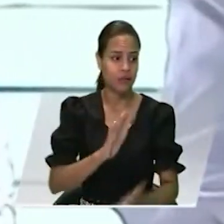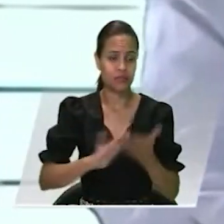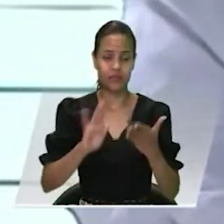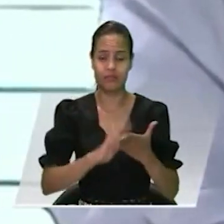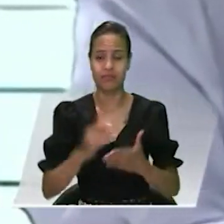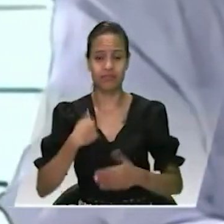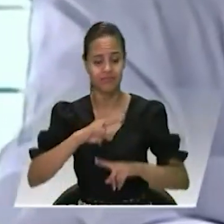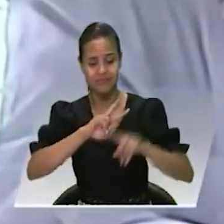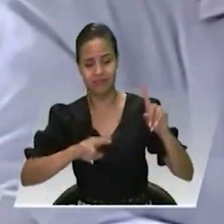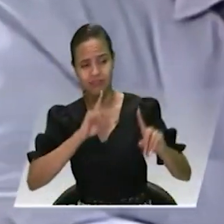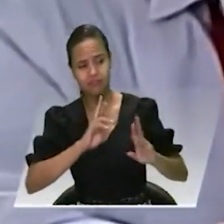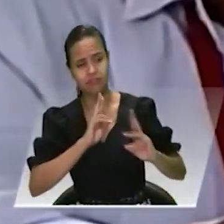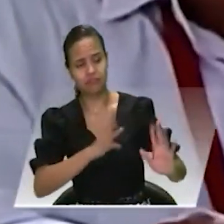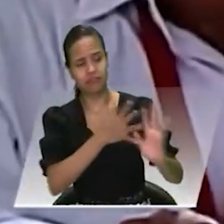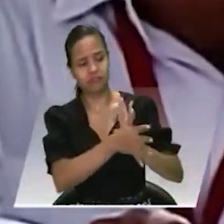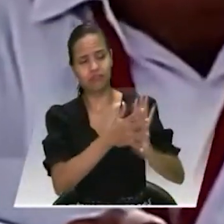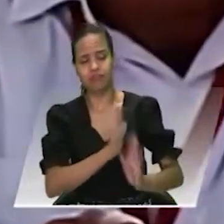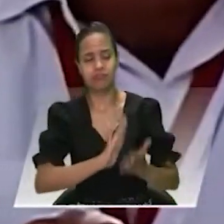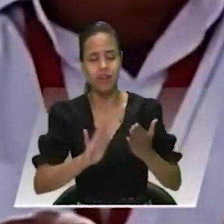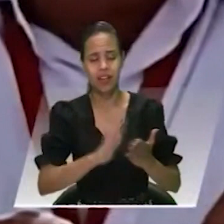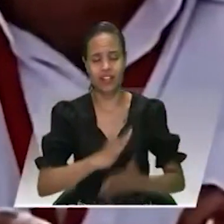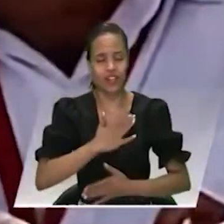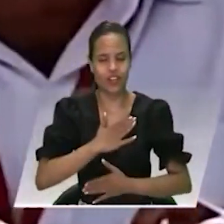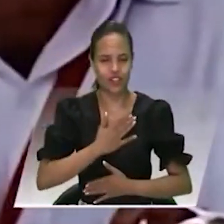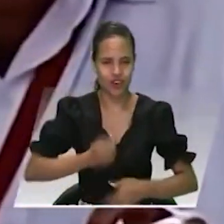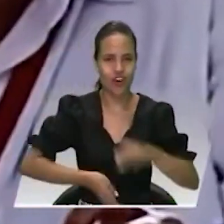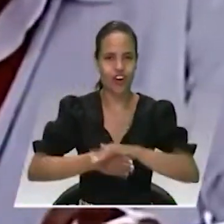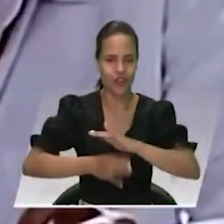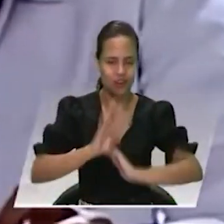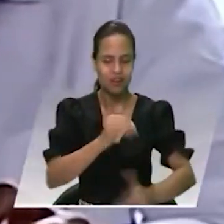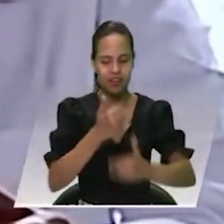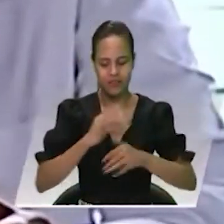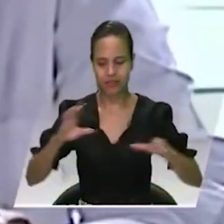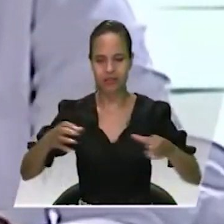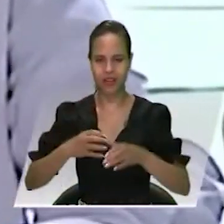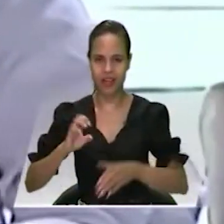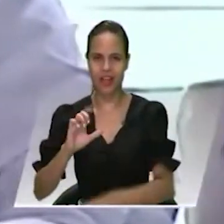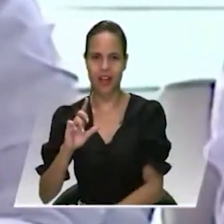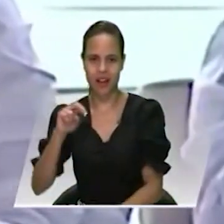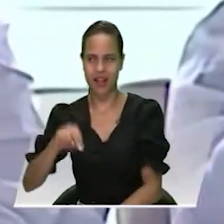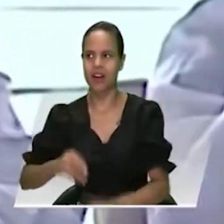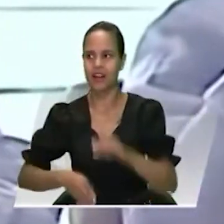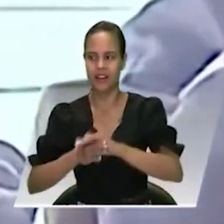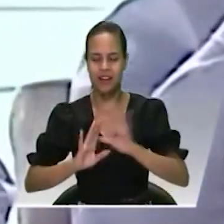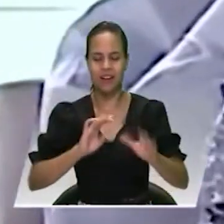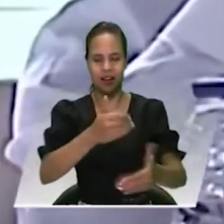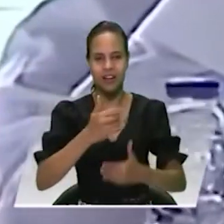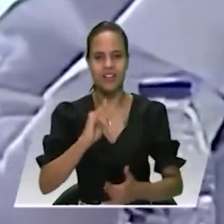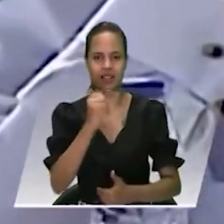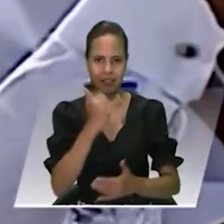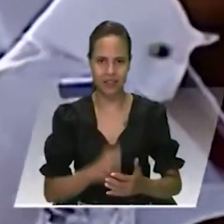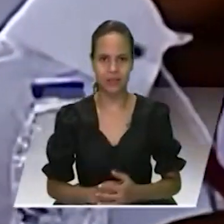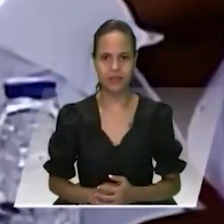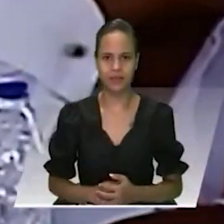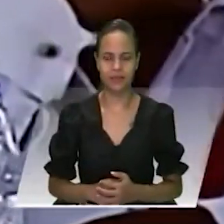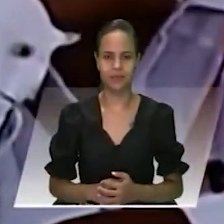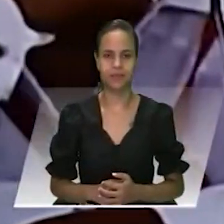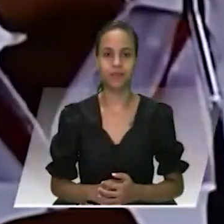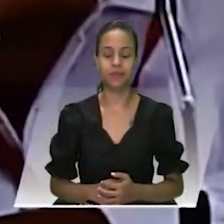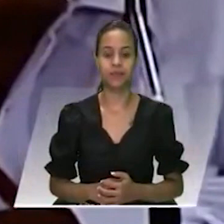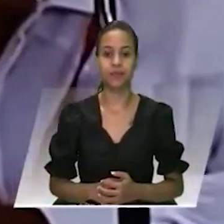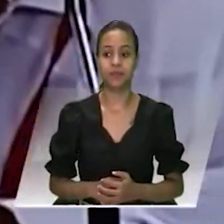desprende de la publicación hecha por alias Antonio García, máximo comandante de esa guerrilla. En una